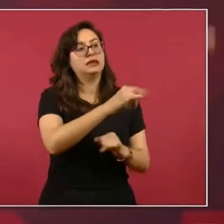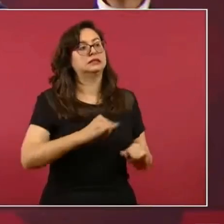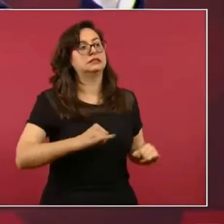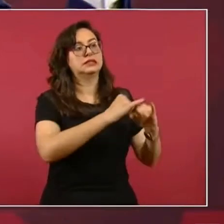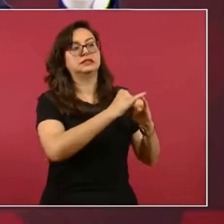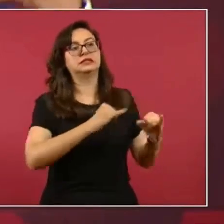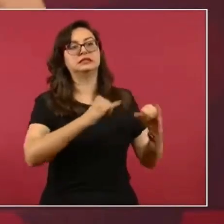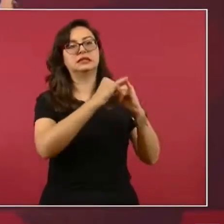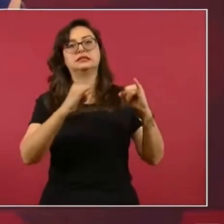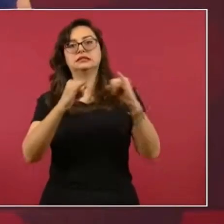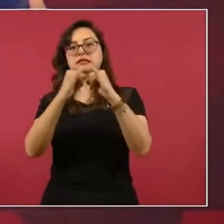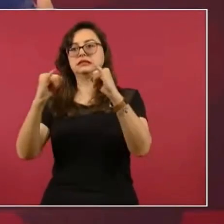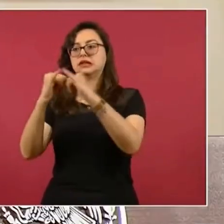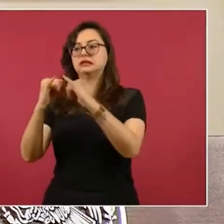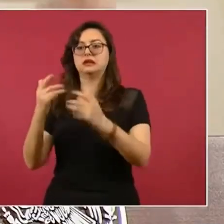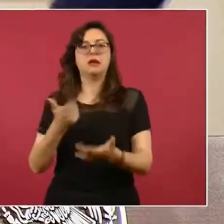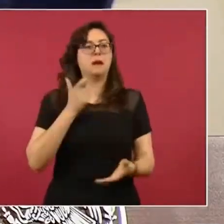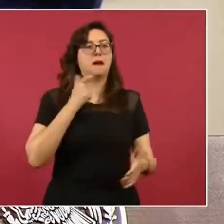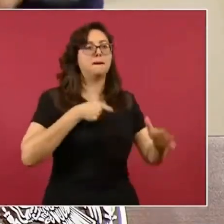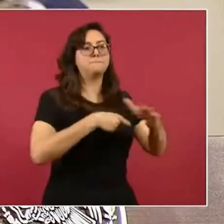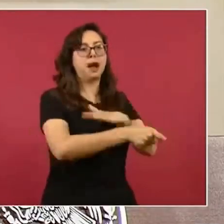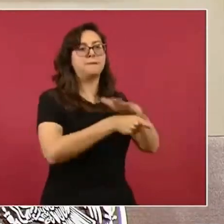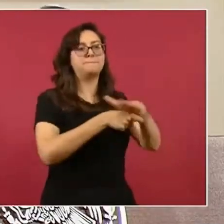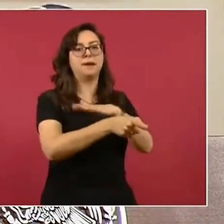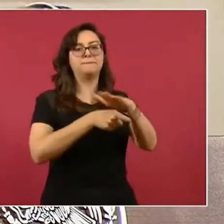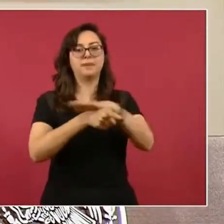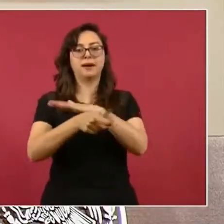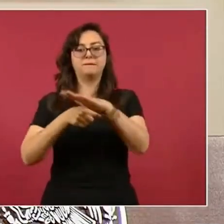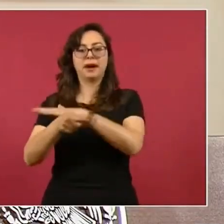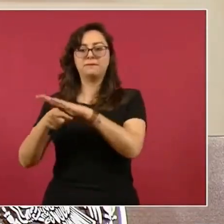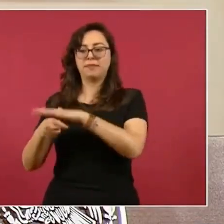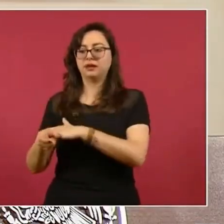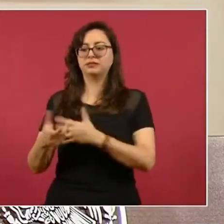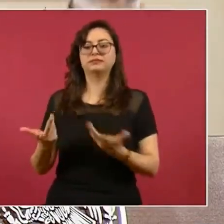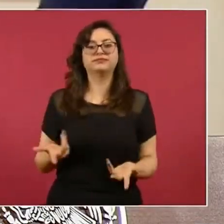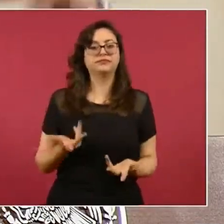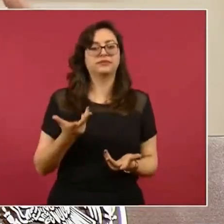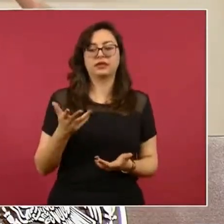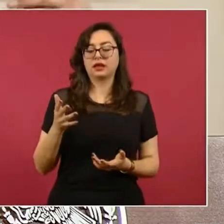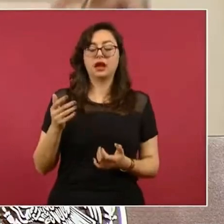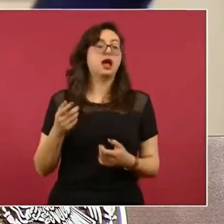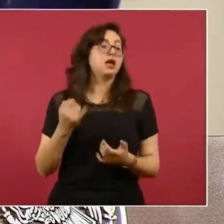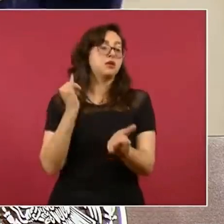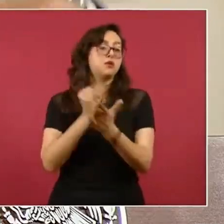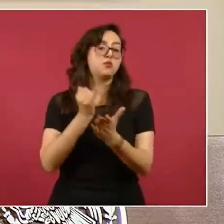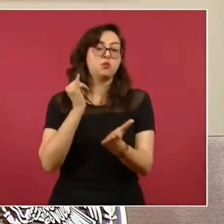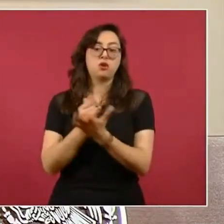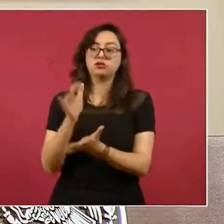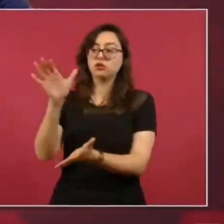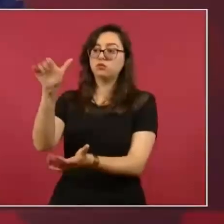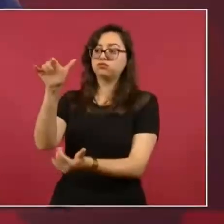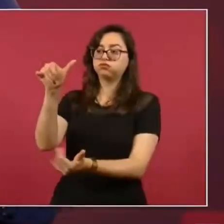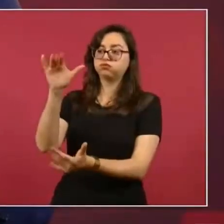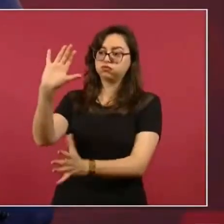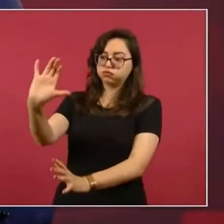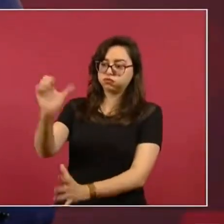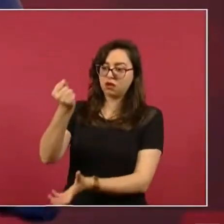Por eso el presupuesto. Se quedaba en el mismo gobierno. El gobierno estaba ensimismado.